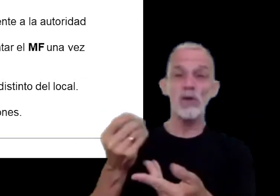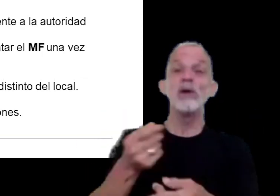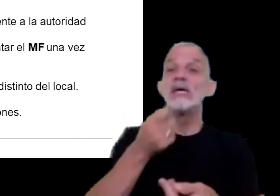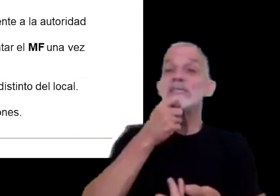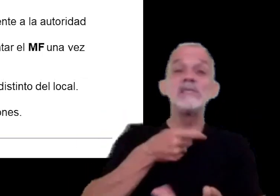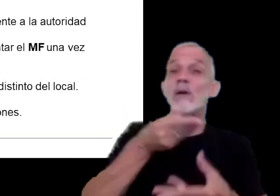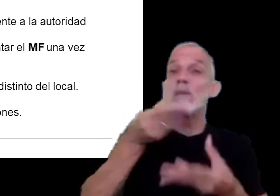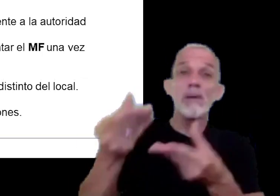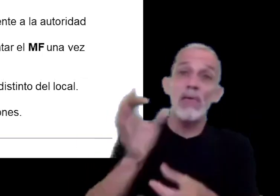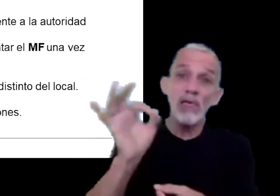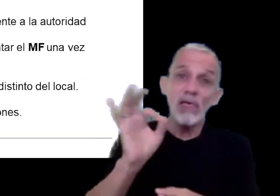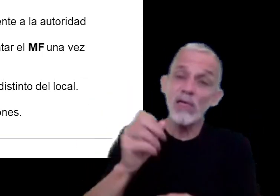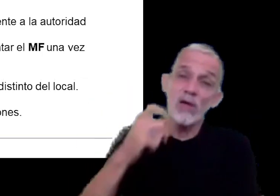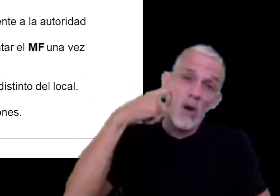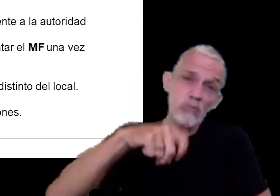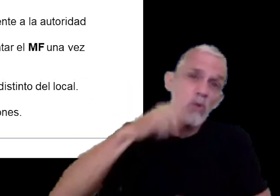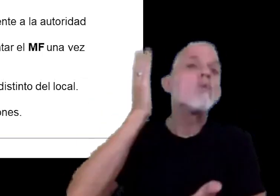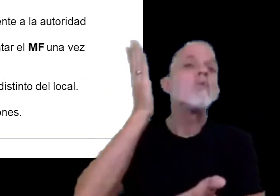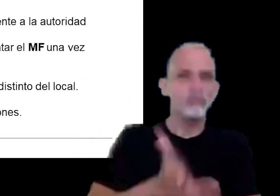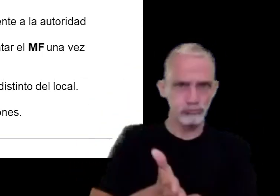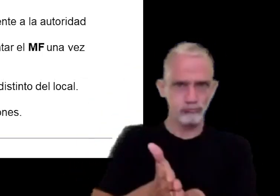por incumplimiento